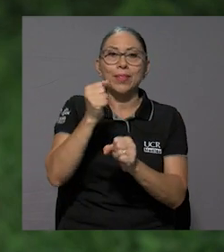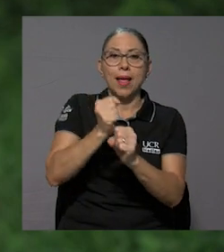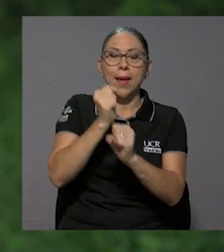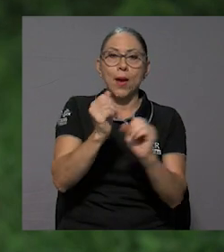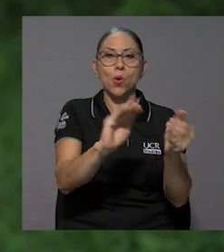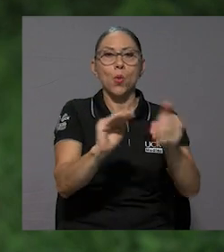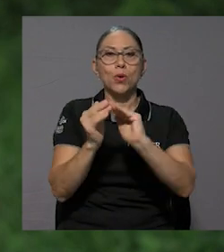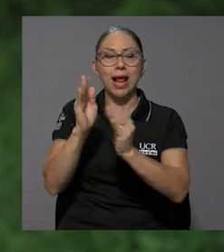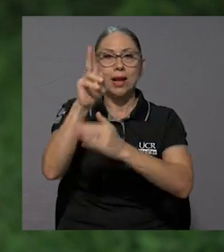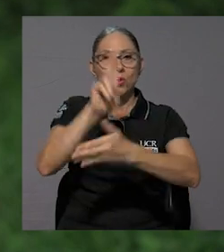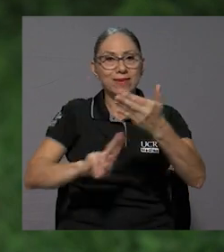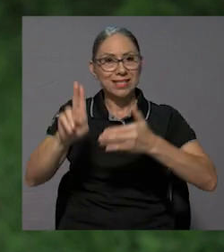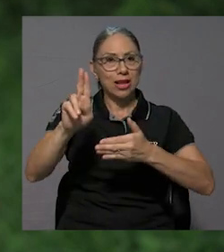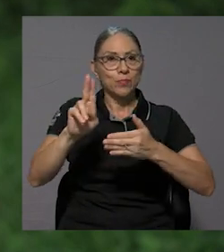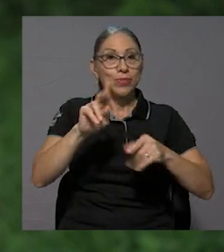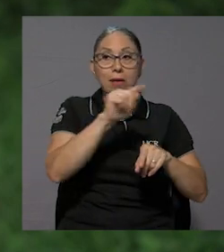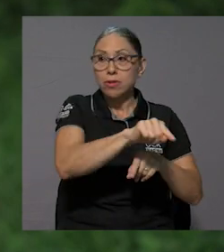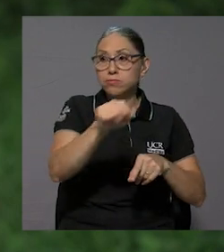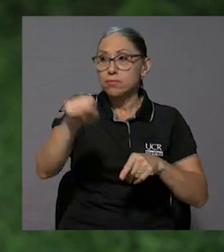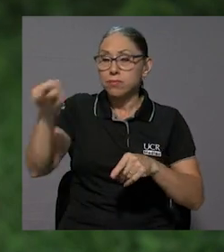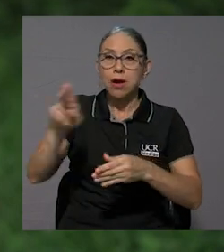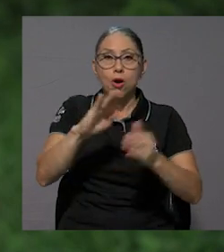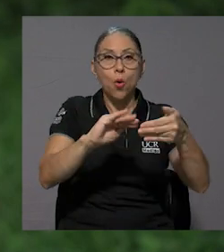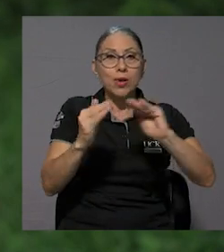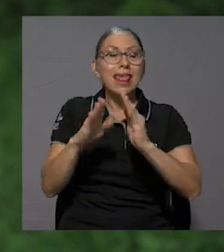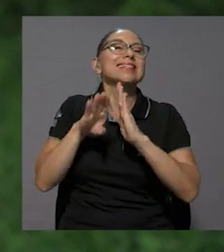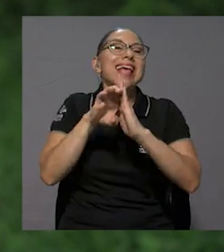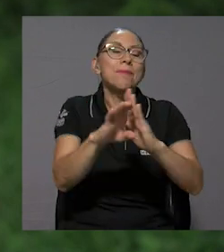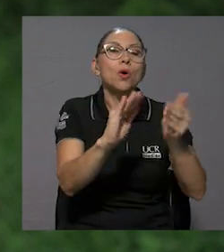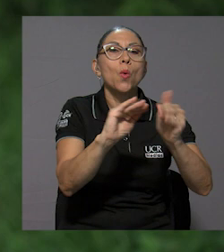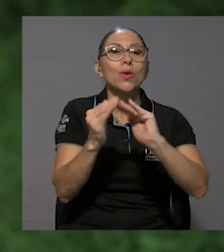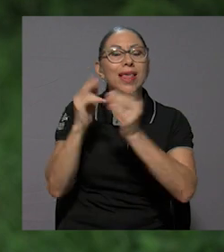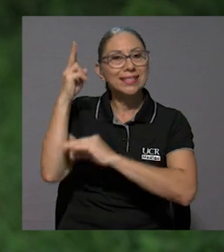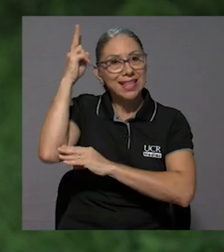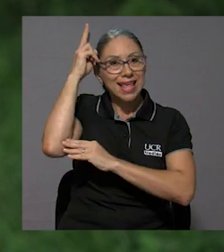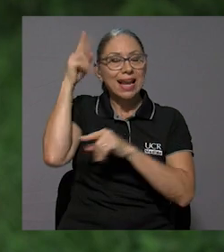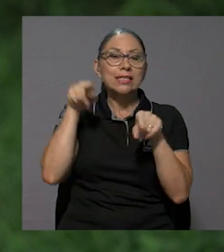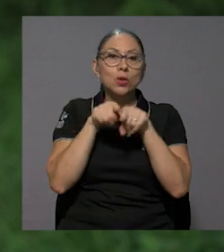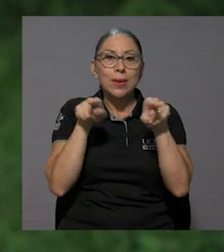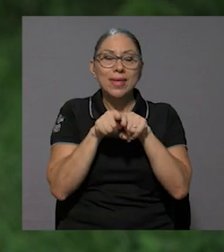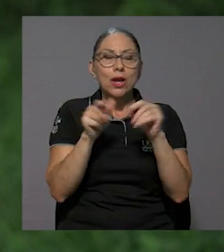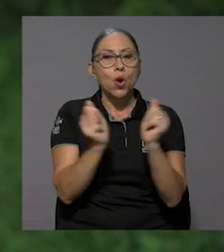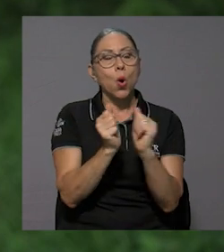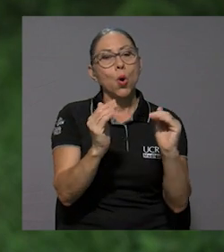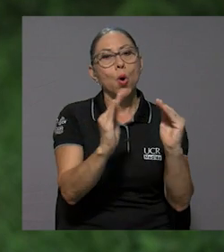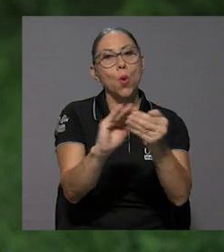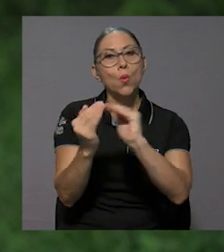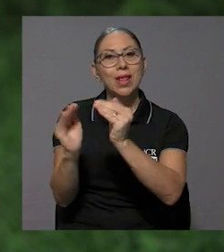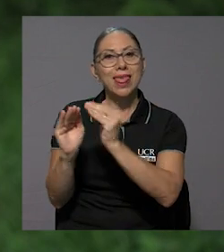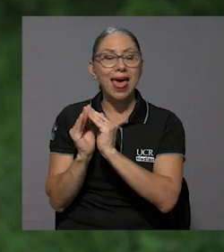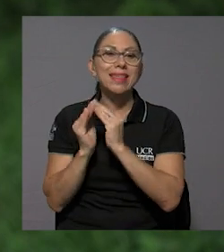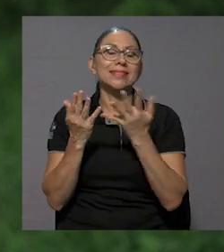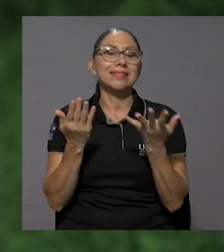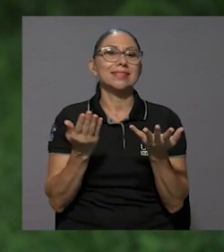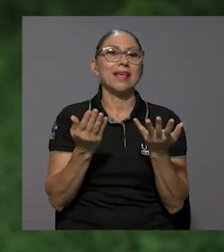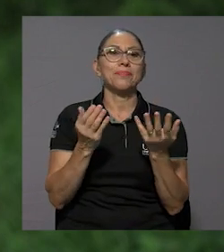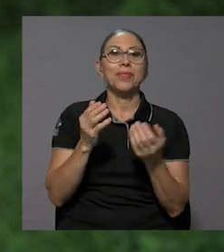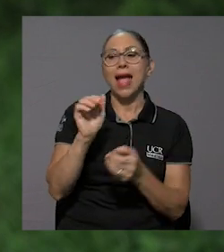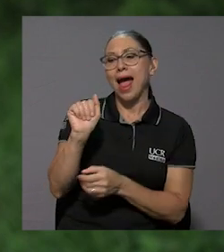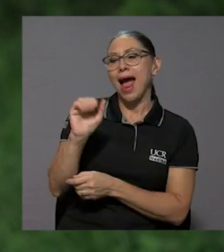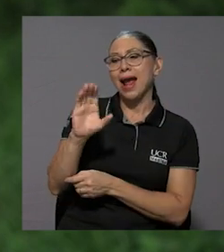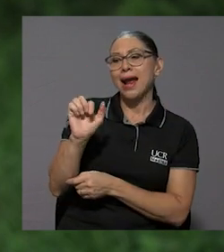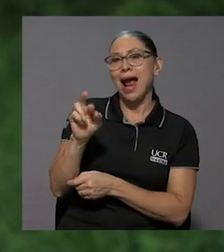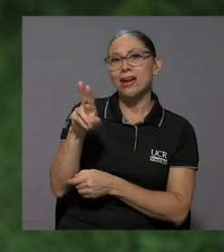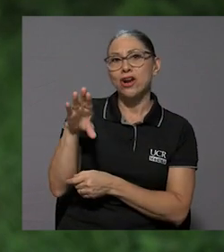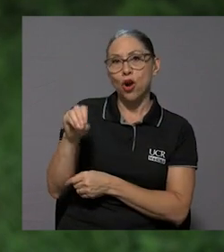universitario en diferentes comunidades. Hemos trabajado en comunidades indígenas o en comunidades también de acarreo, verdad, de